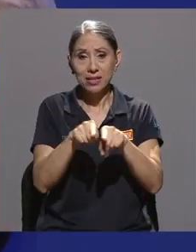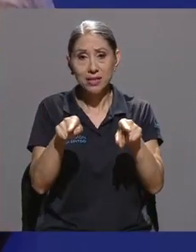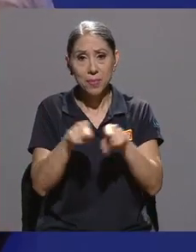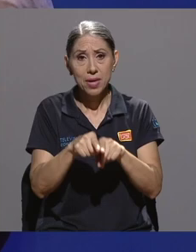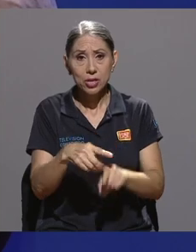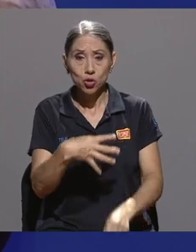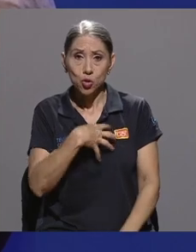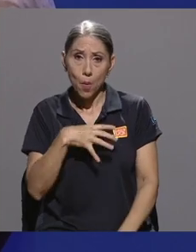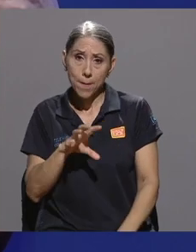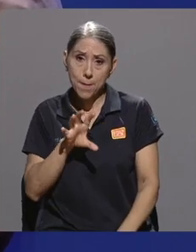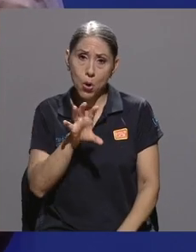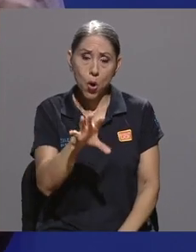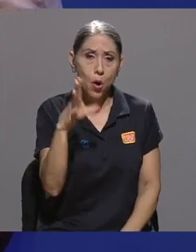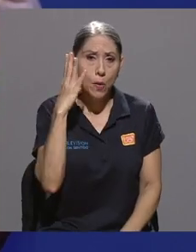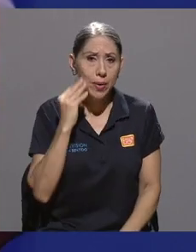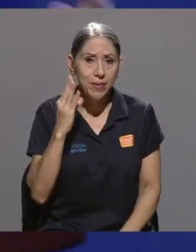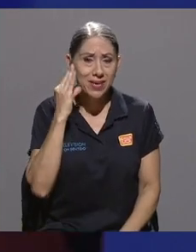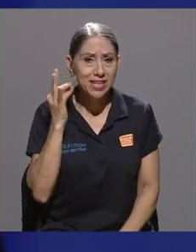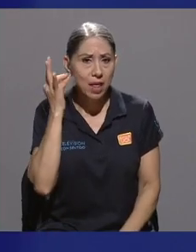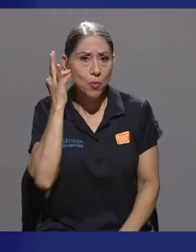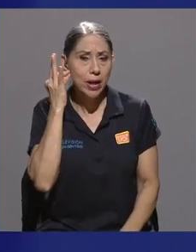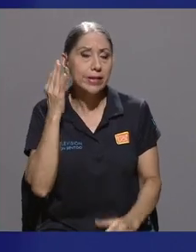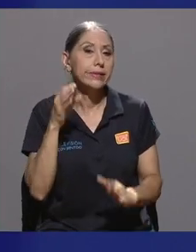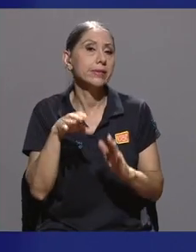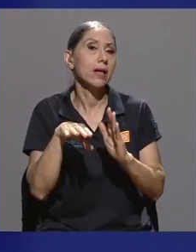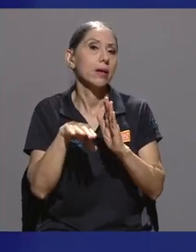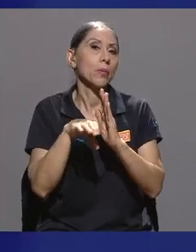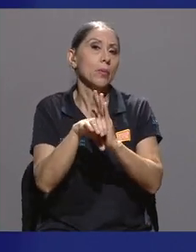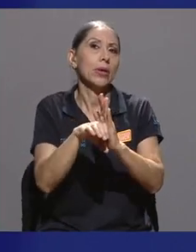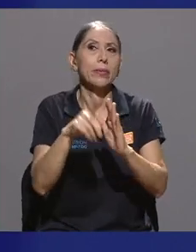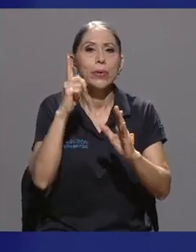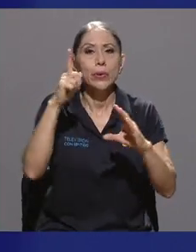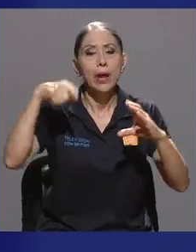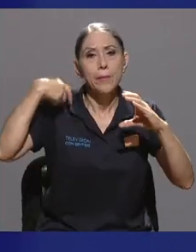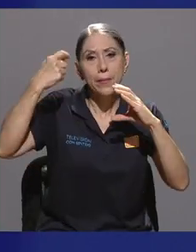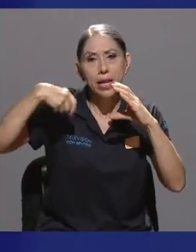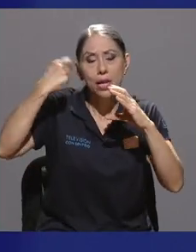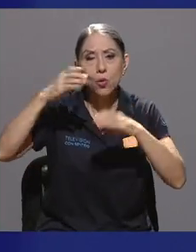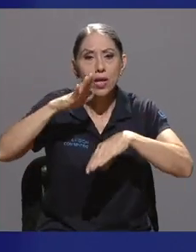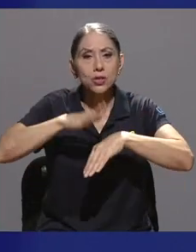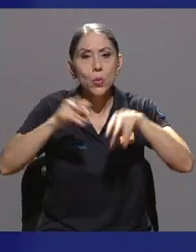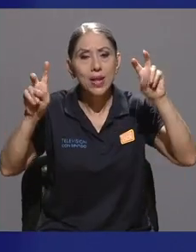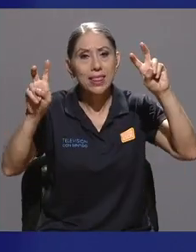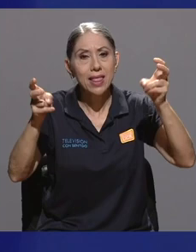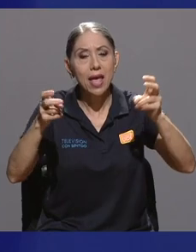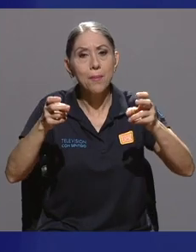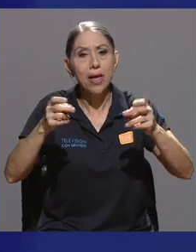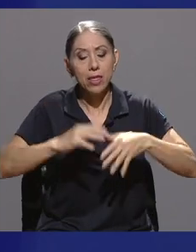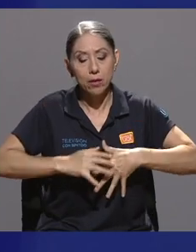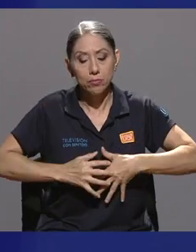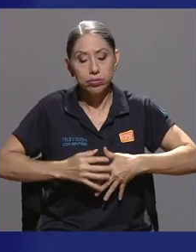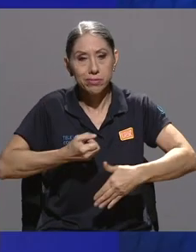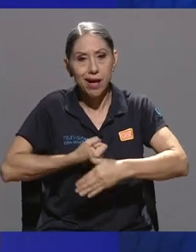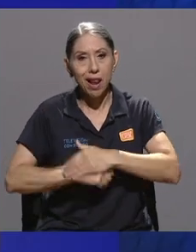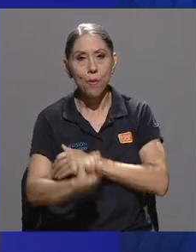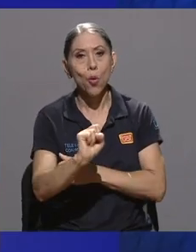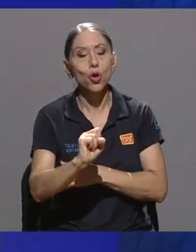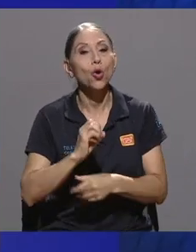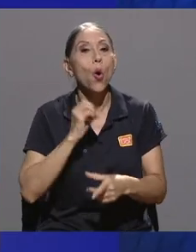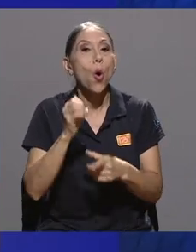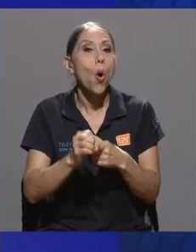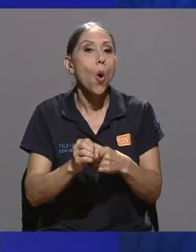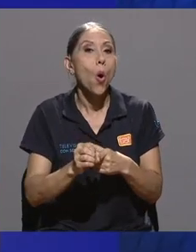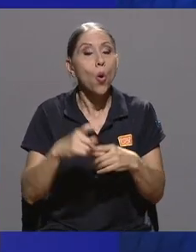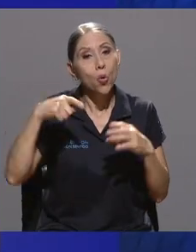las vivencias de las mujeres. No sé si tenemos una película sobre el tema del aborto o si tenemos una